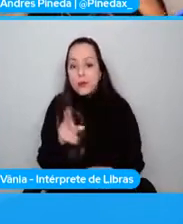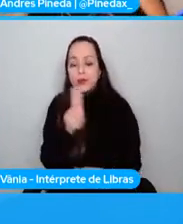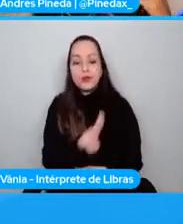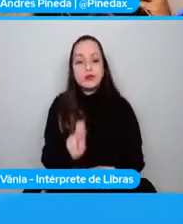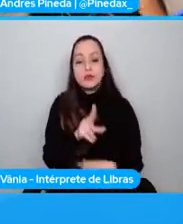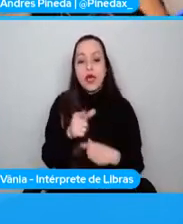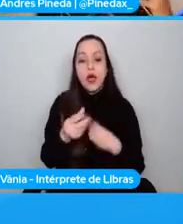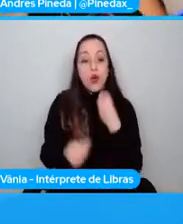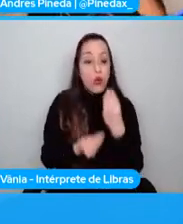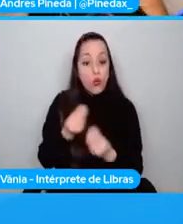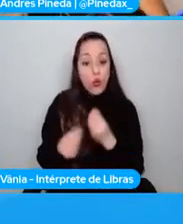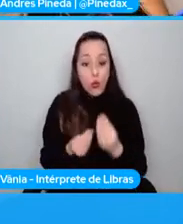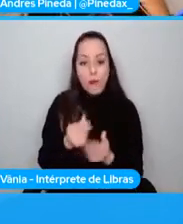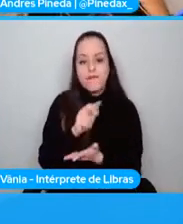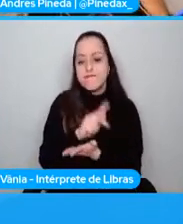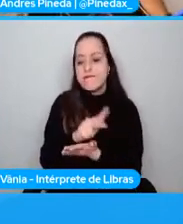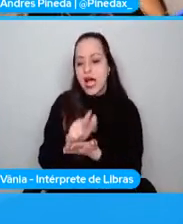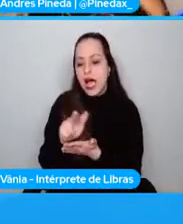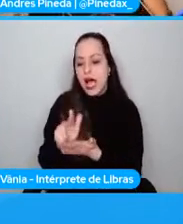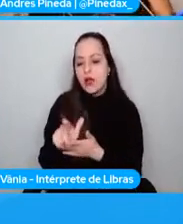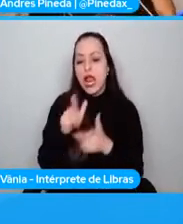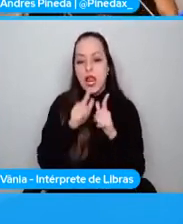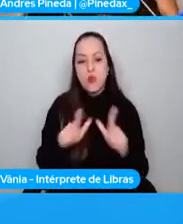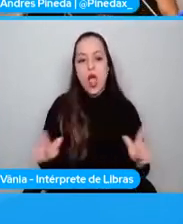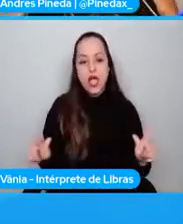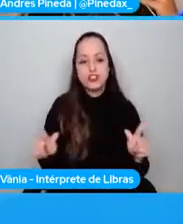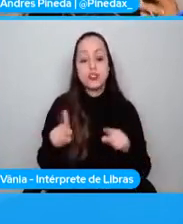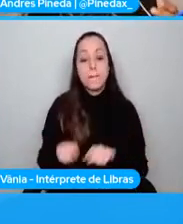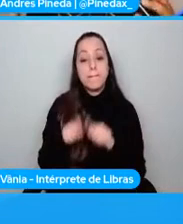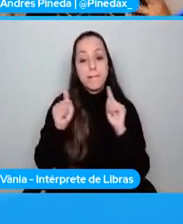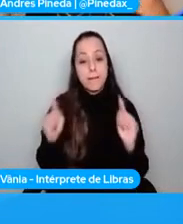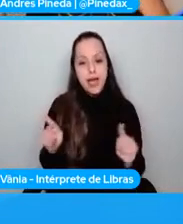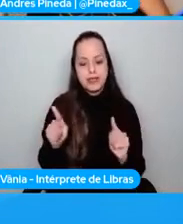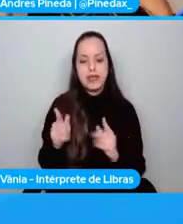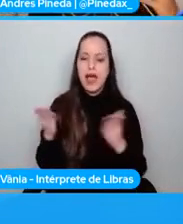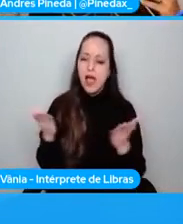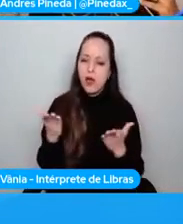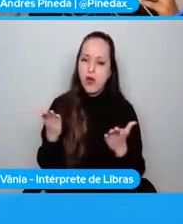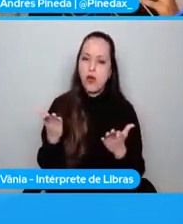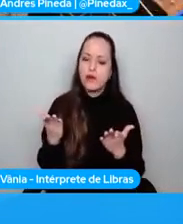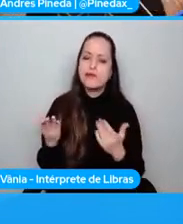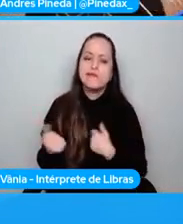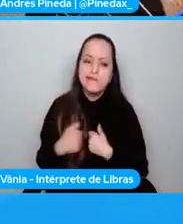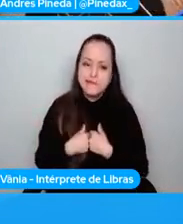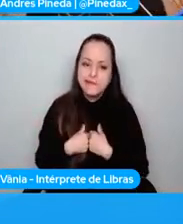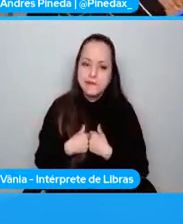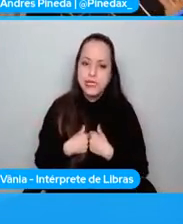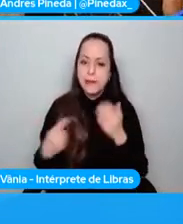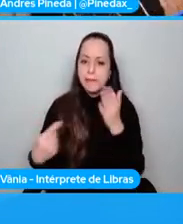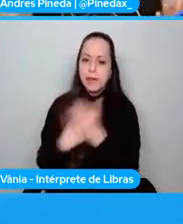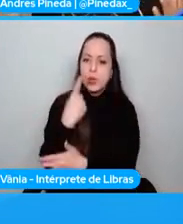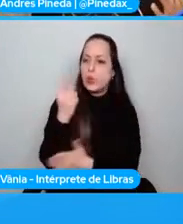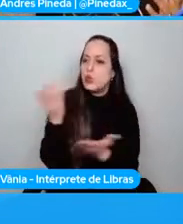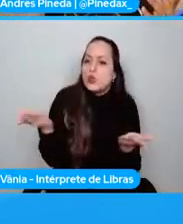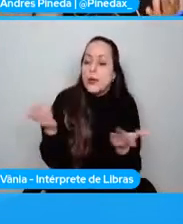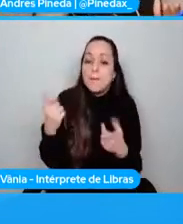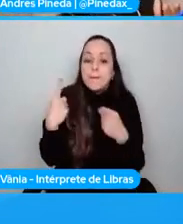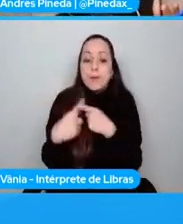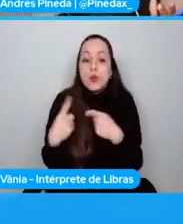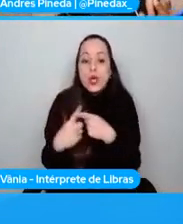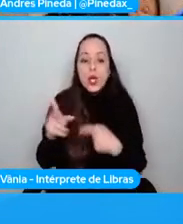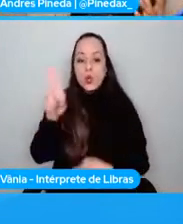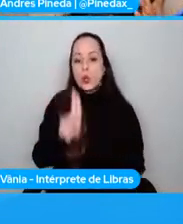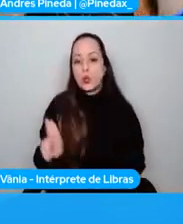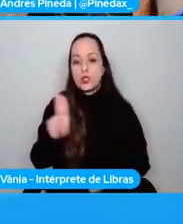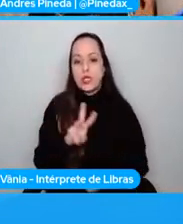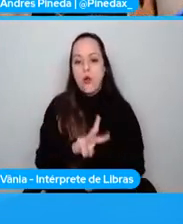diferentes lenguajes, pero todavía nos queda una duda de por qué. ¿Por qué queremos,